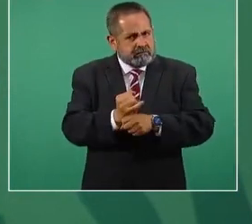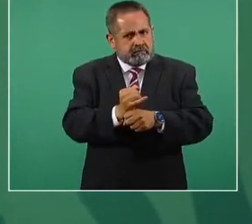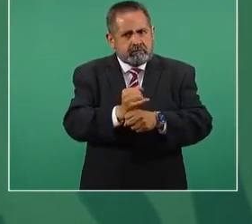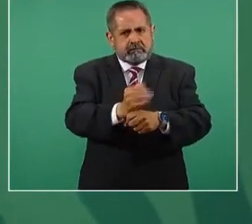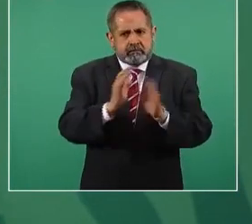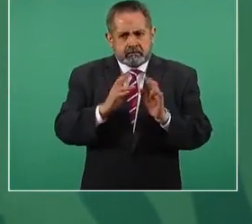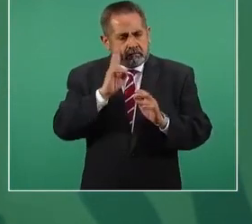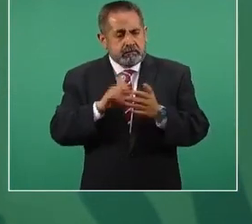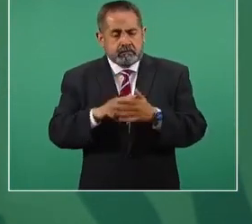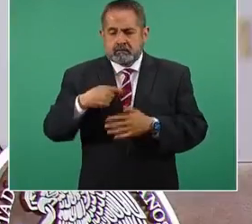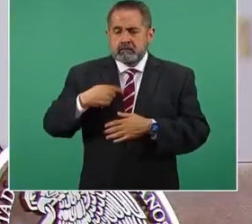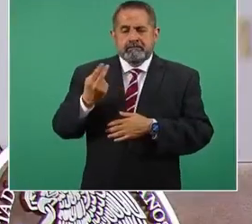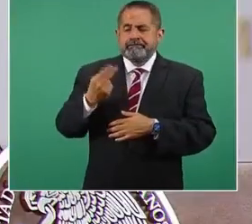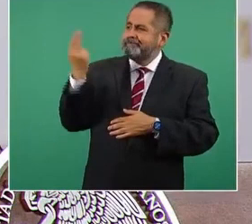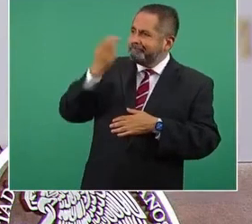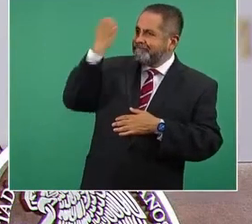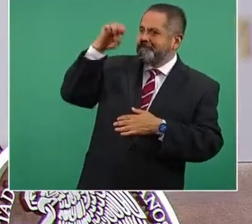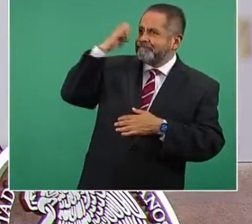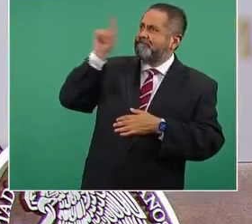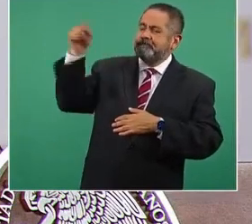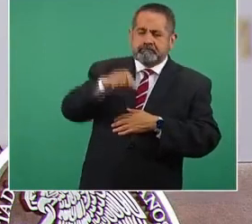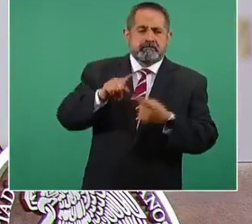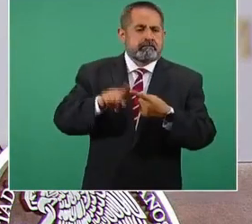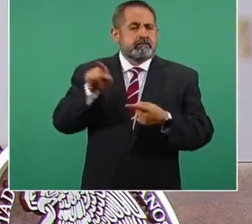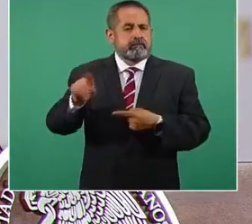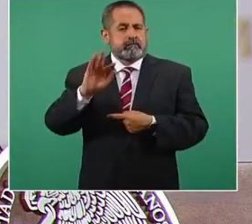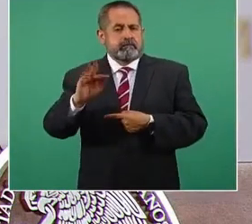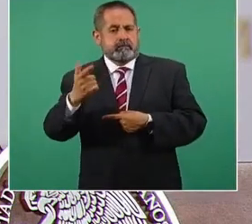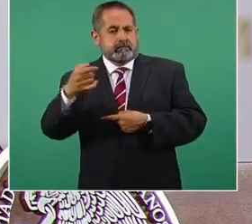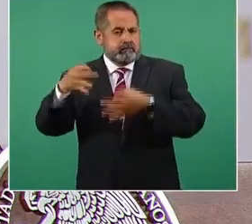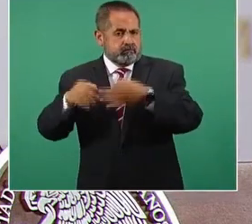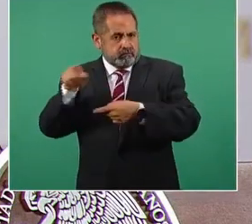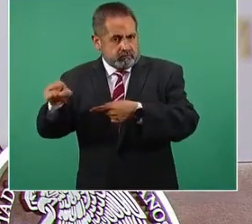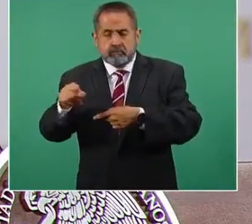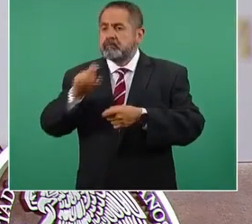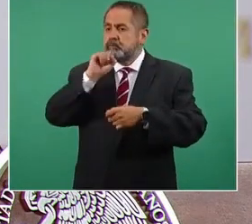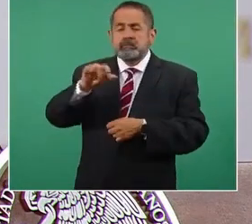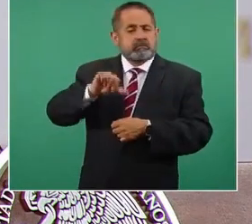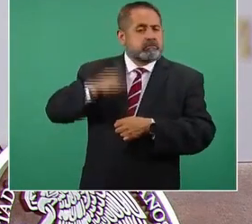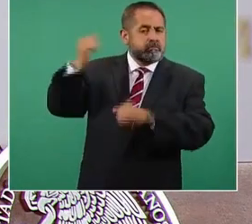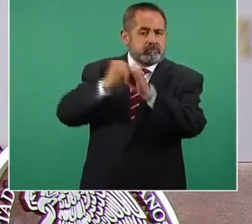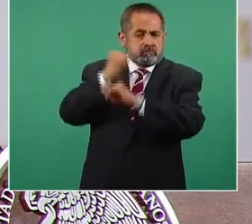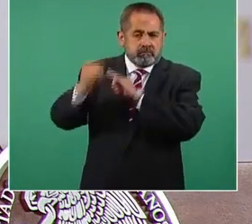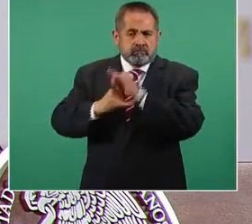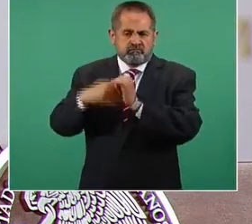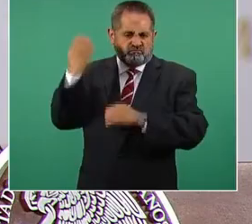ello necesitamos expertos, tanto de la Fiscalía General de Justicia como de una entidad externa